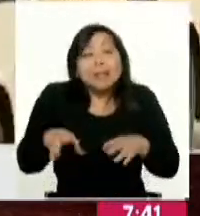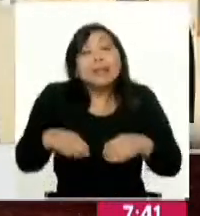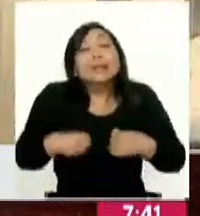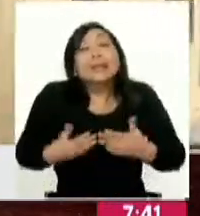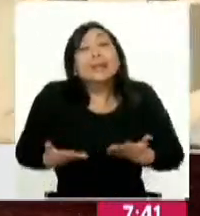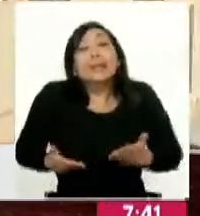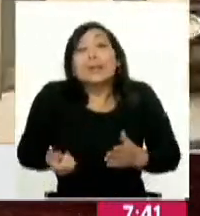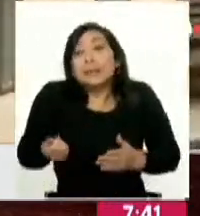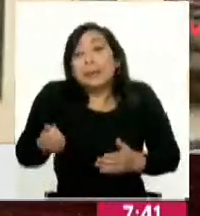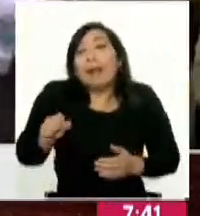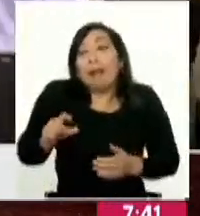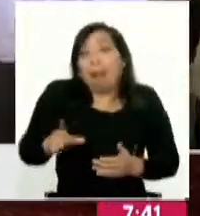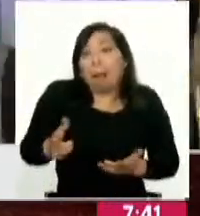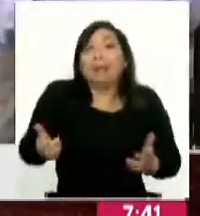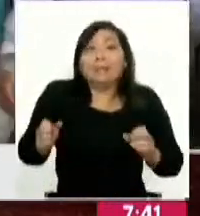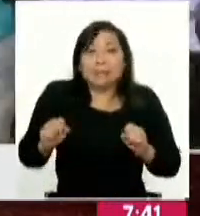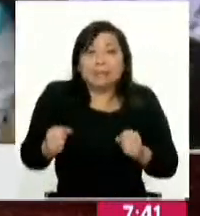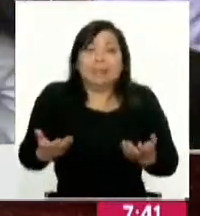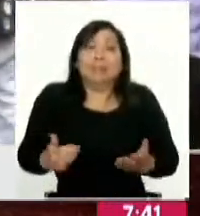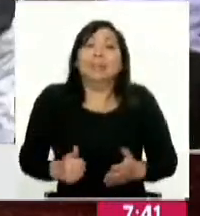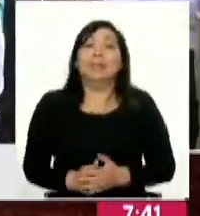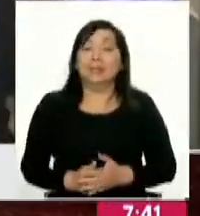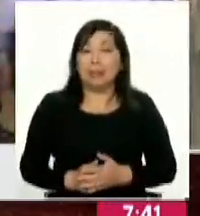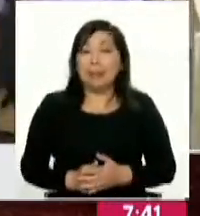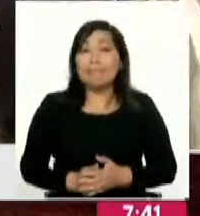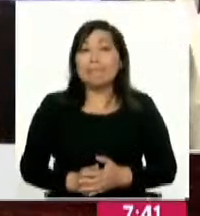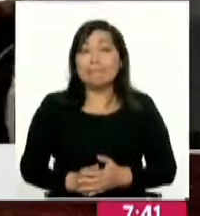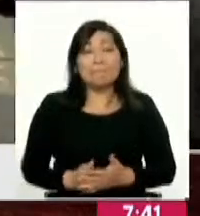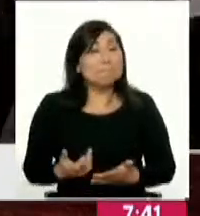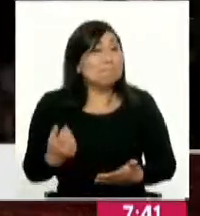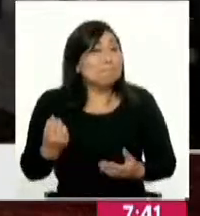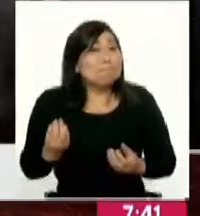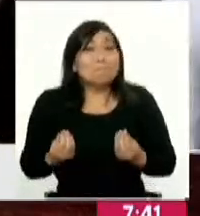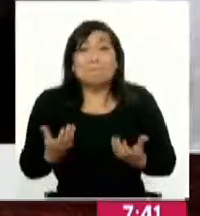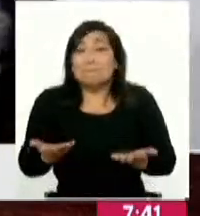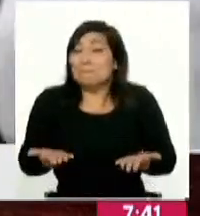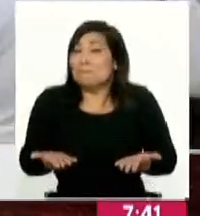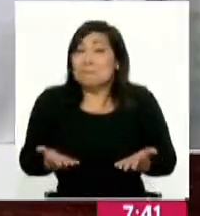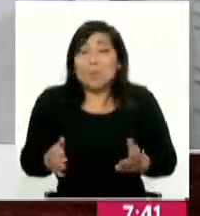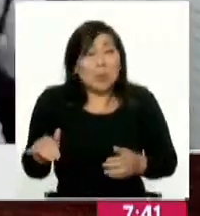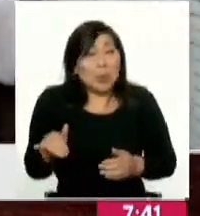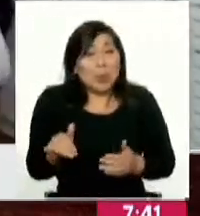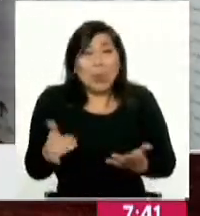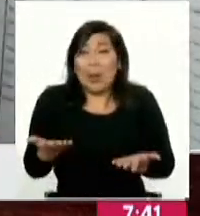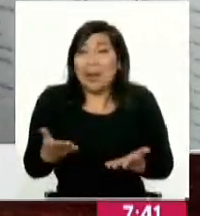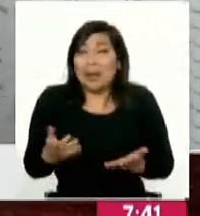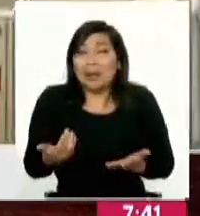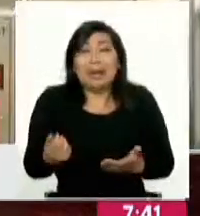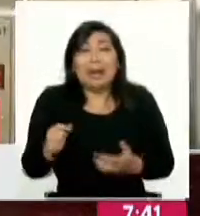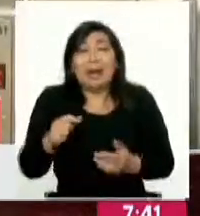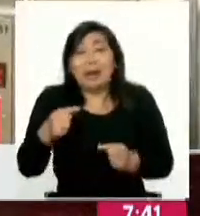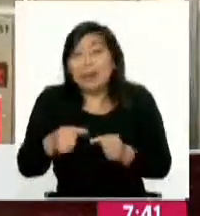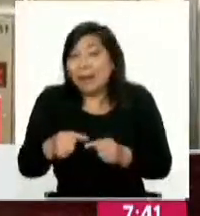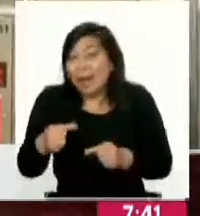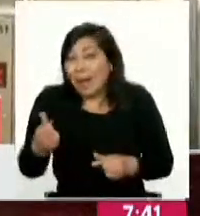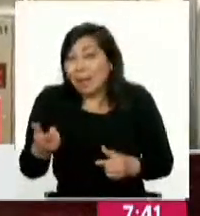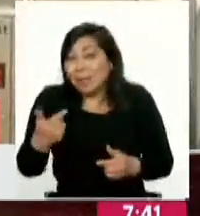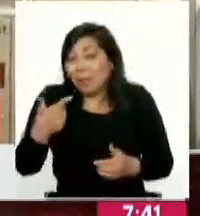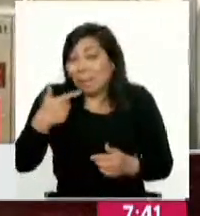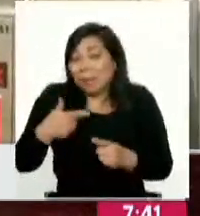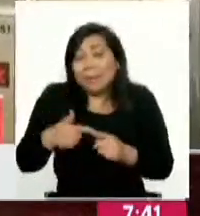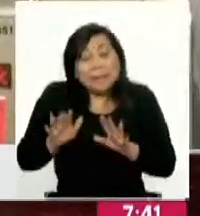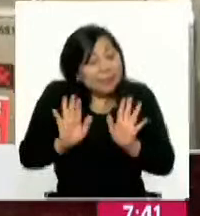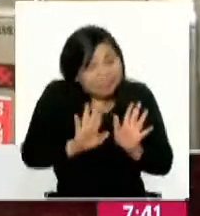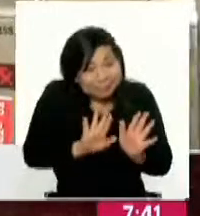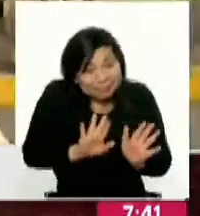el alza del pasaje, que paréntesis, no entendemos porque no es lo mismo lo que está pasando con el precio del gas con el petróleo, pero